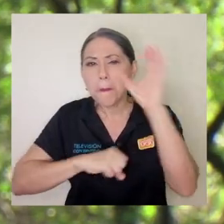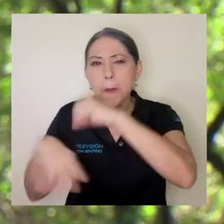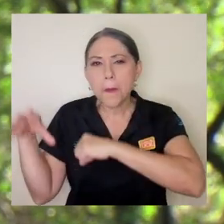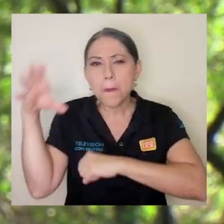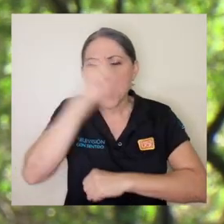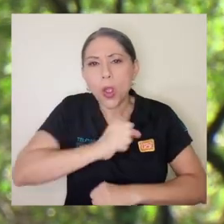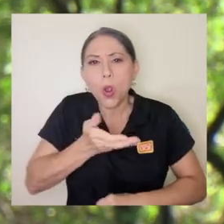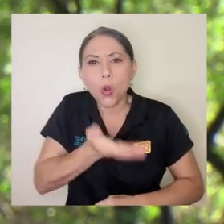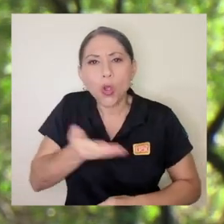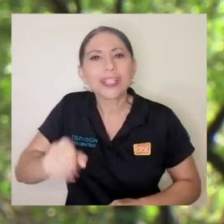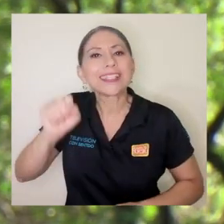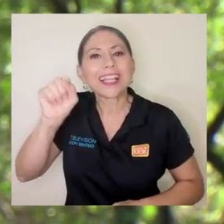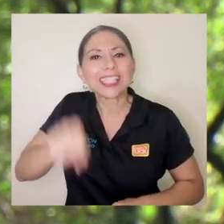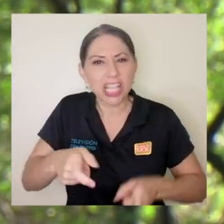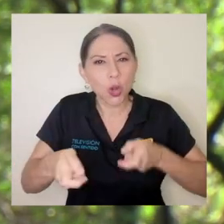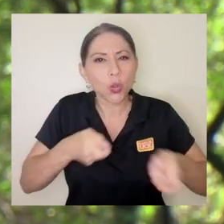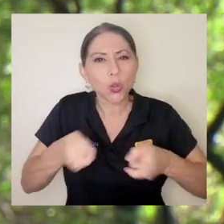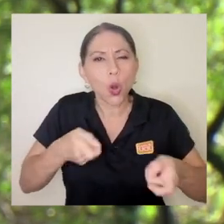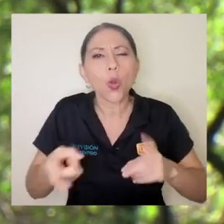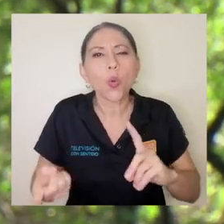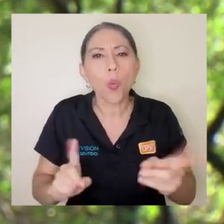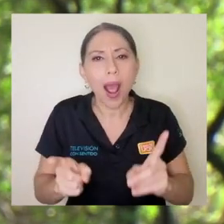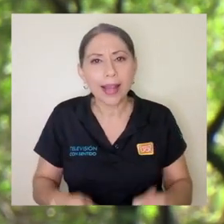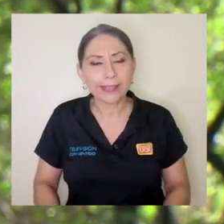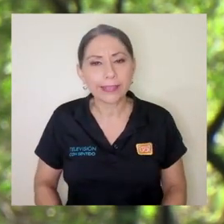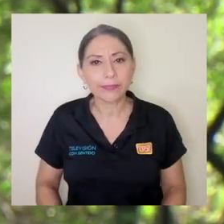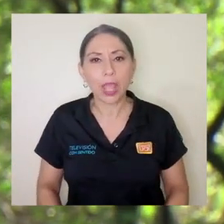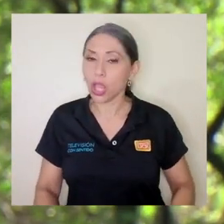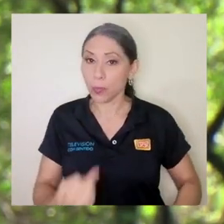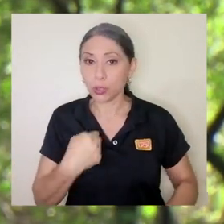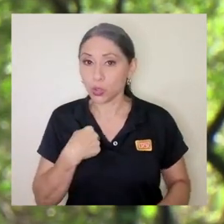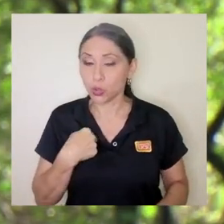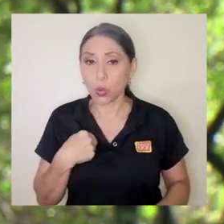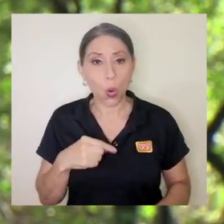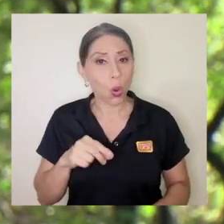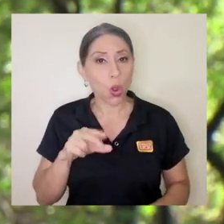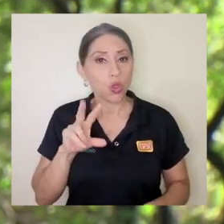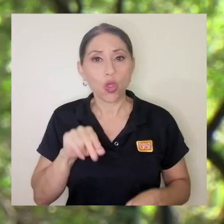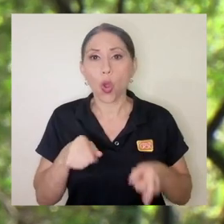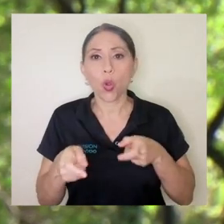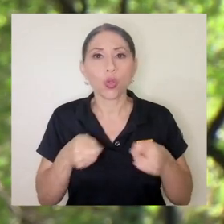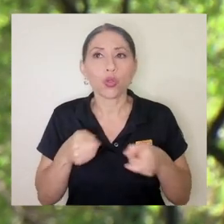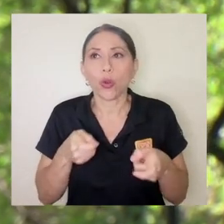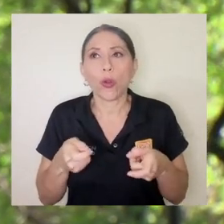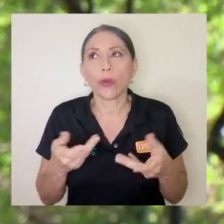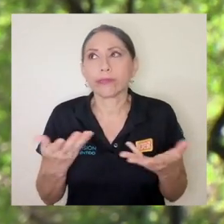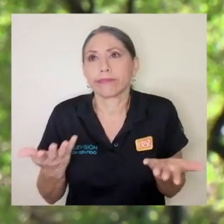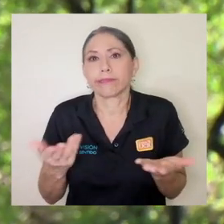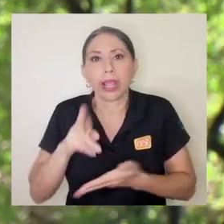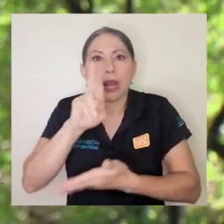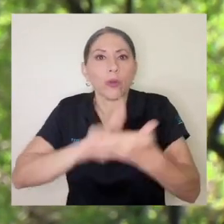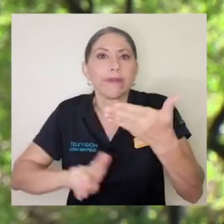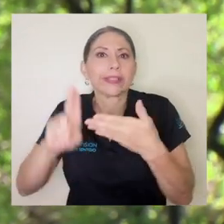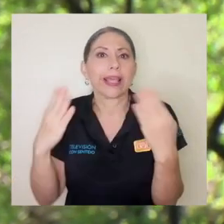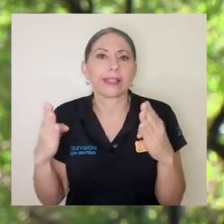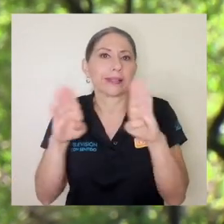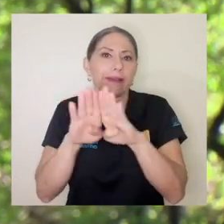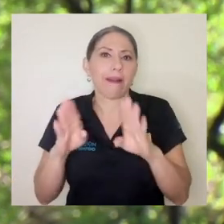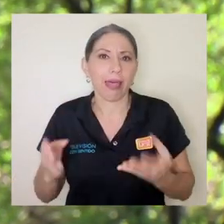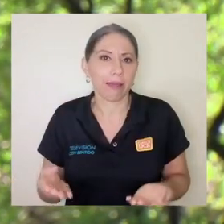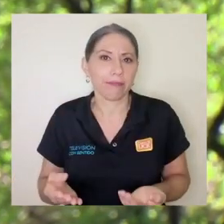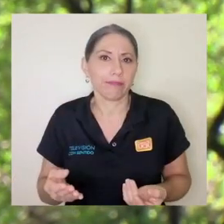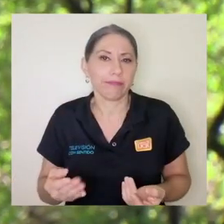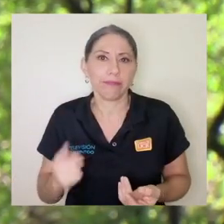no controlo que la universidad está cerrada por ejemplo o que